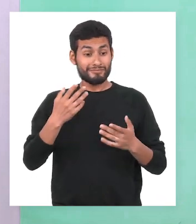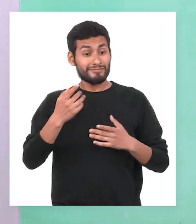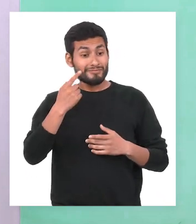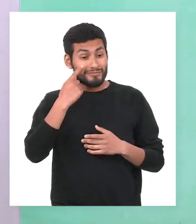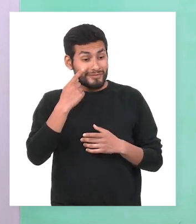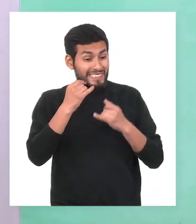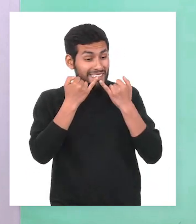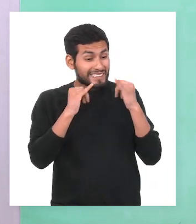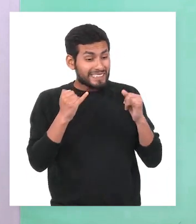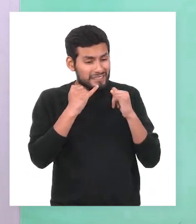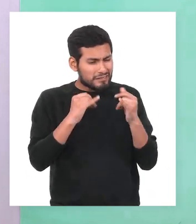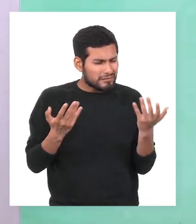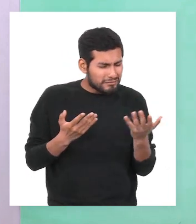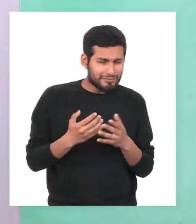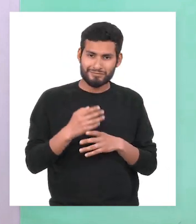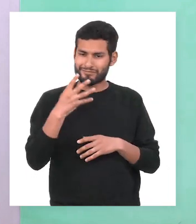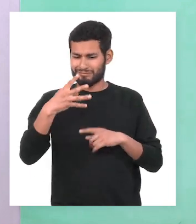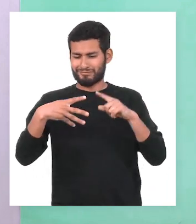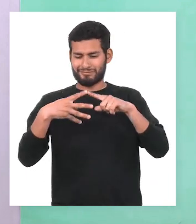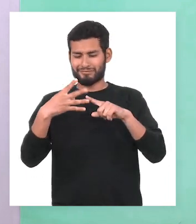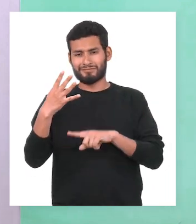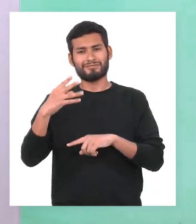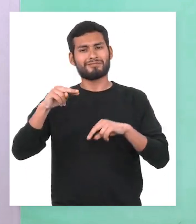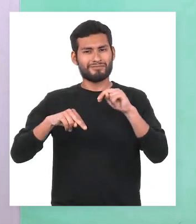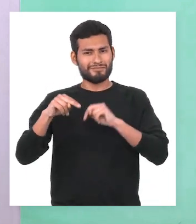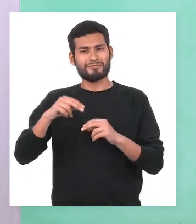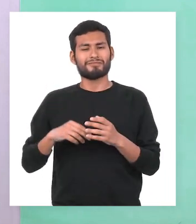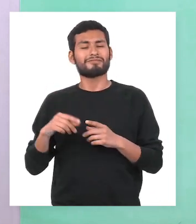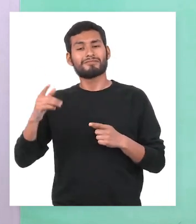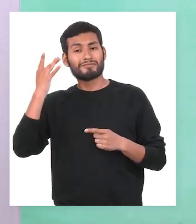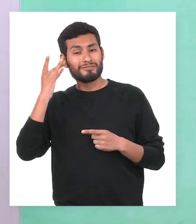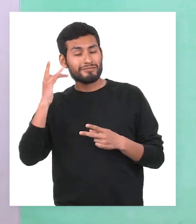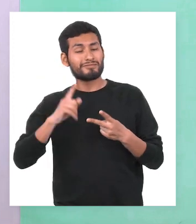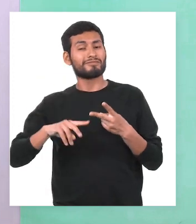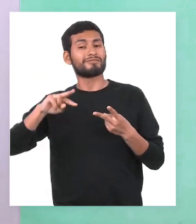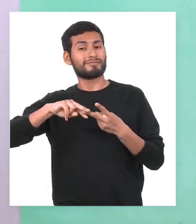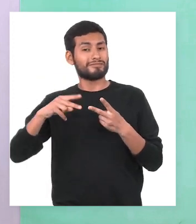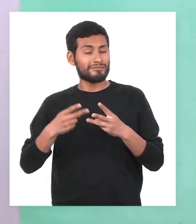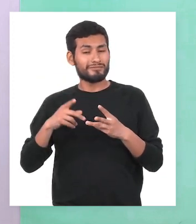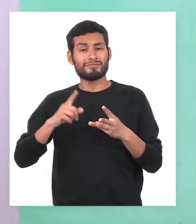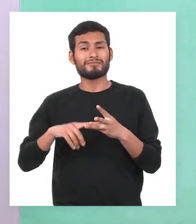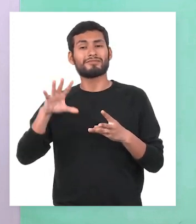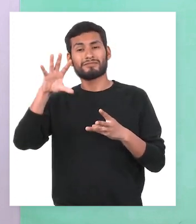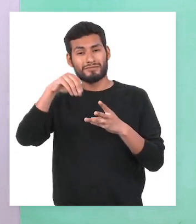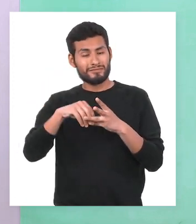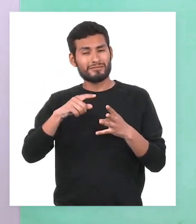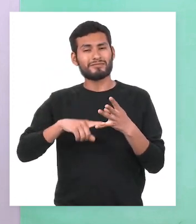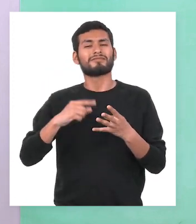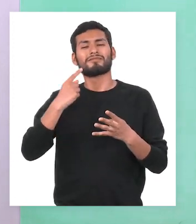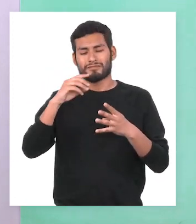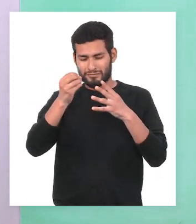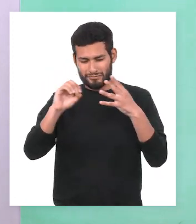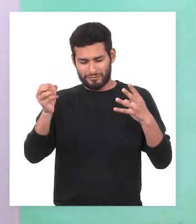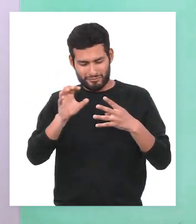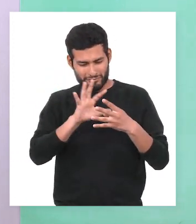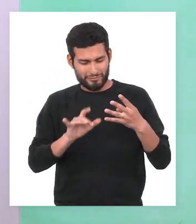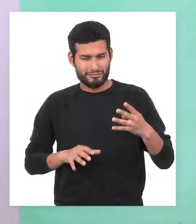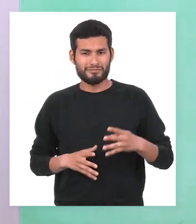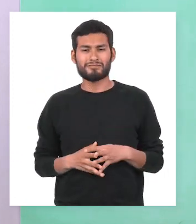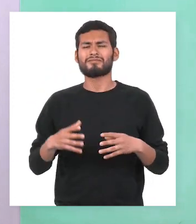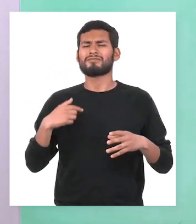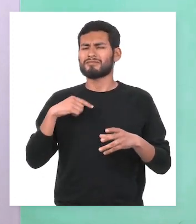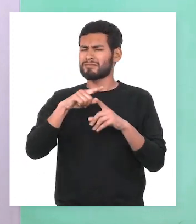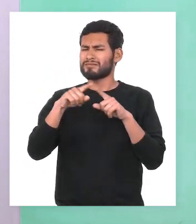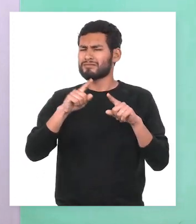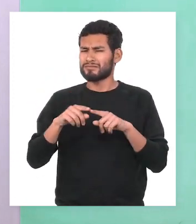conocer un idioma, encontraremos cuatro niveles de estudio. Fónico, morfológico, sintáctico y textual. Cada